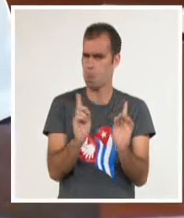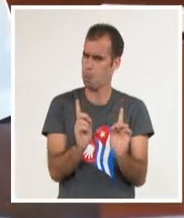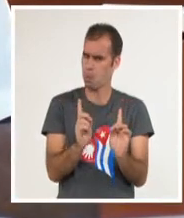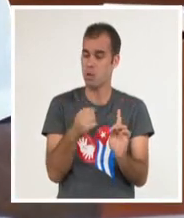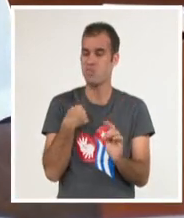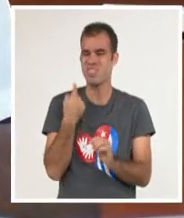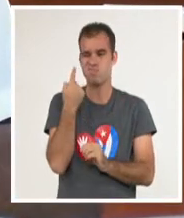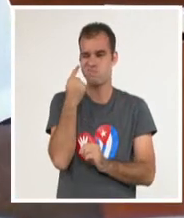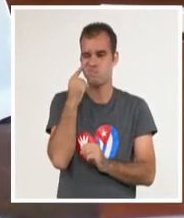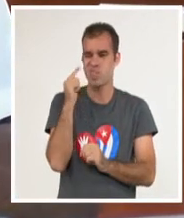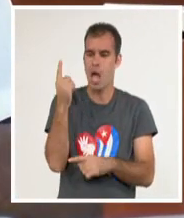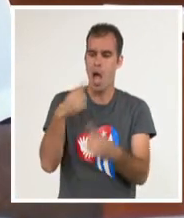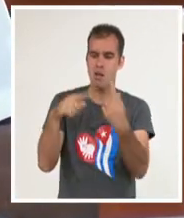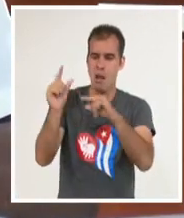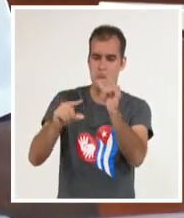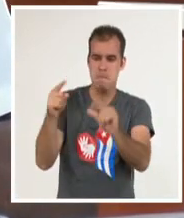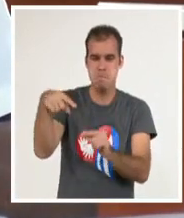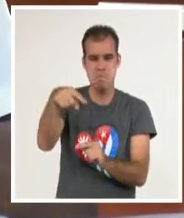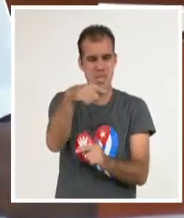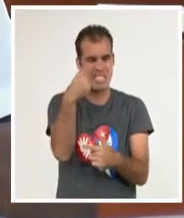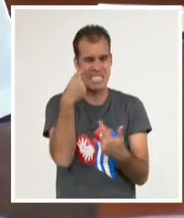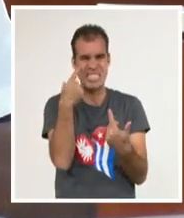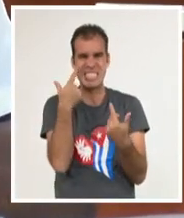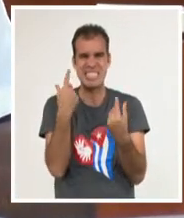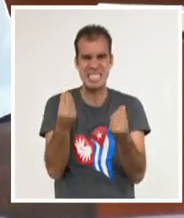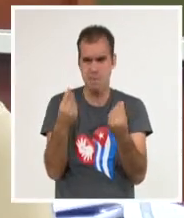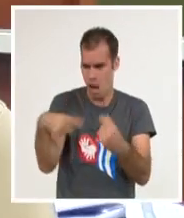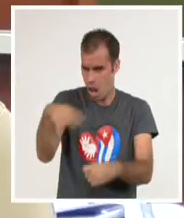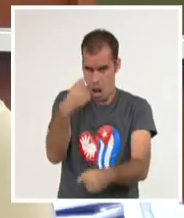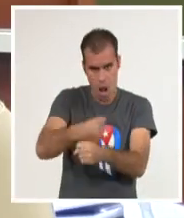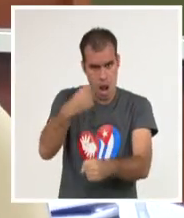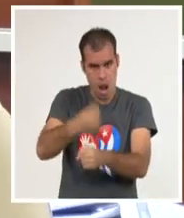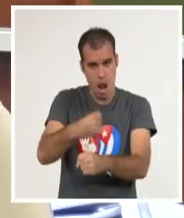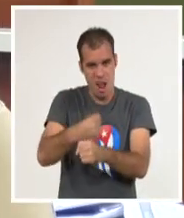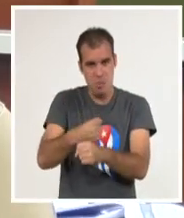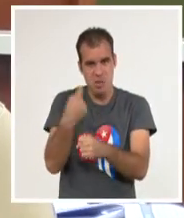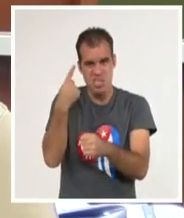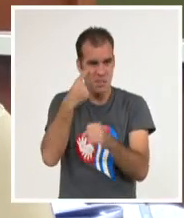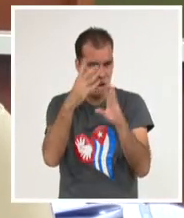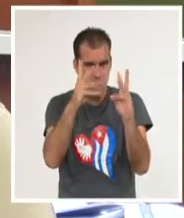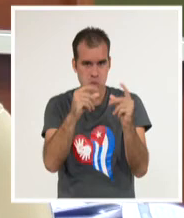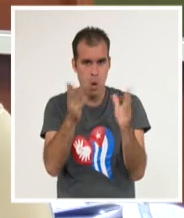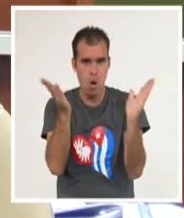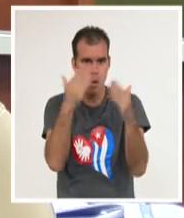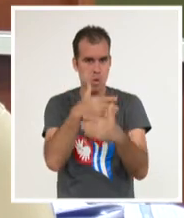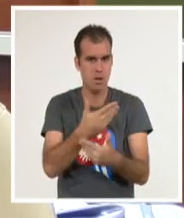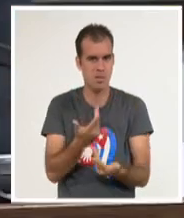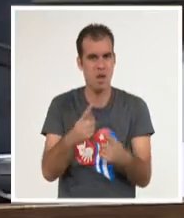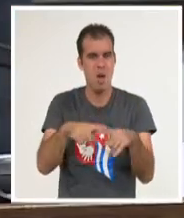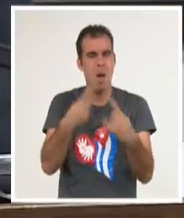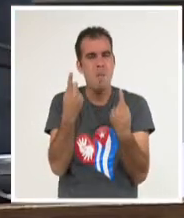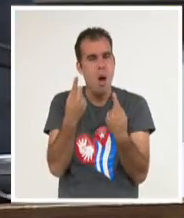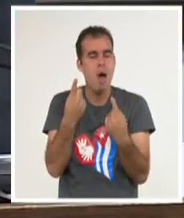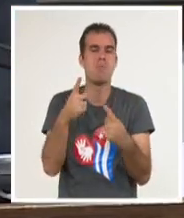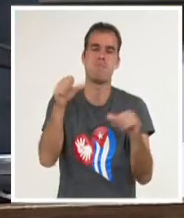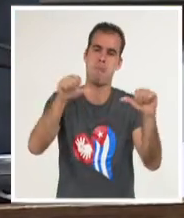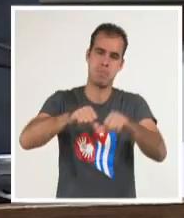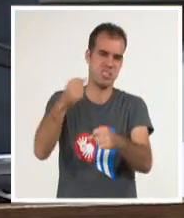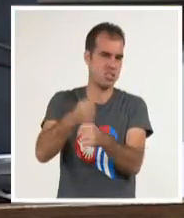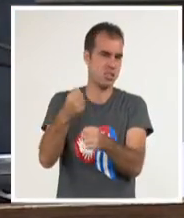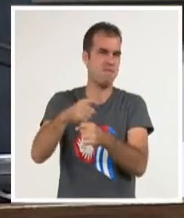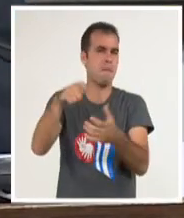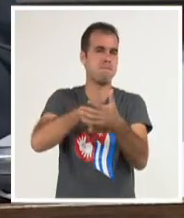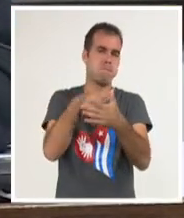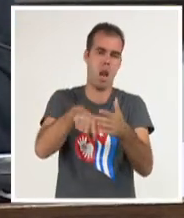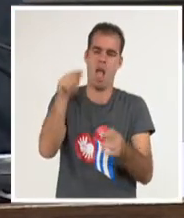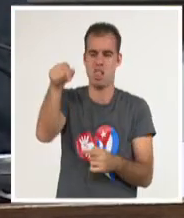trabajando demasiado, pero que no hay correspondencia a los resultados. Por problemas organizativos nuestros, por problemas de